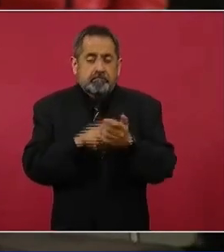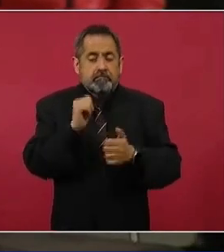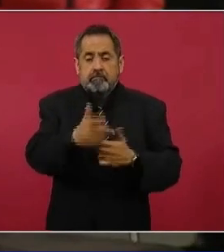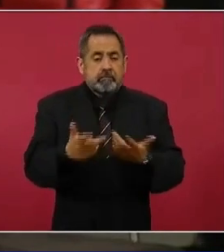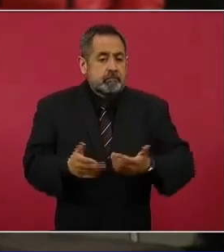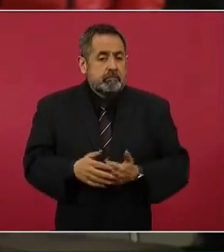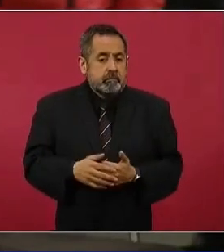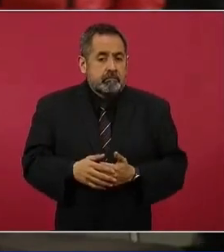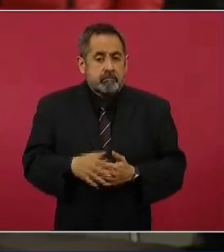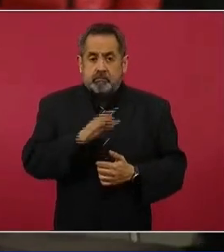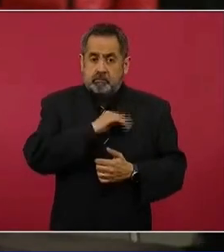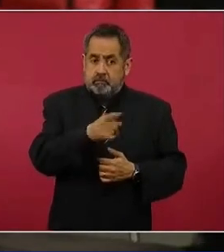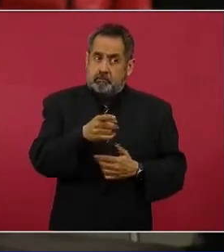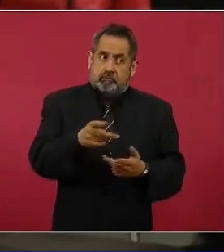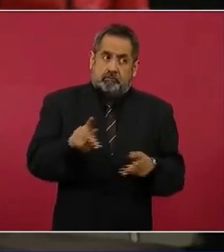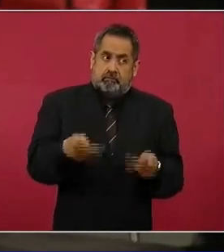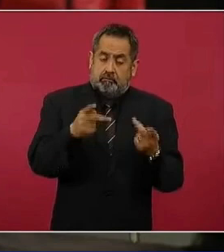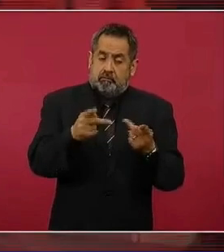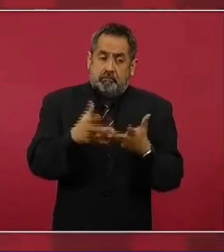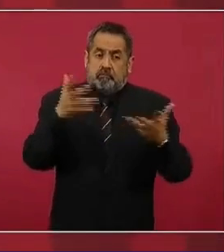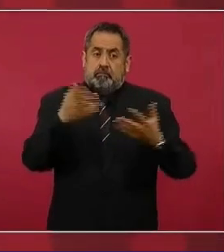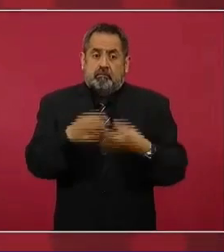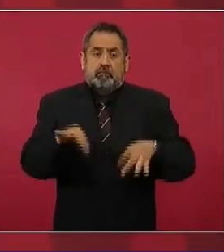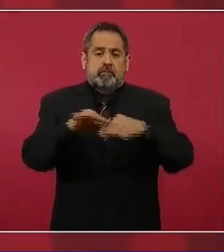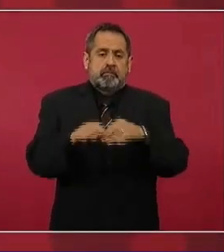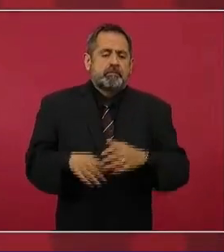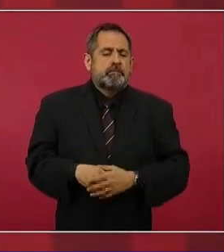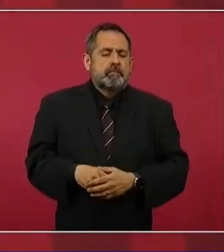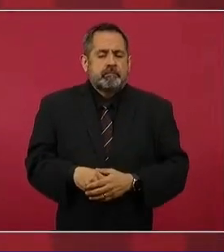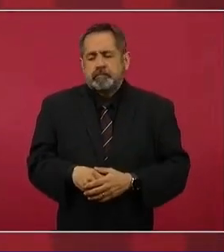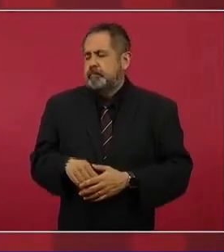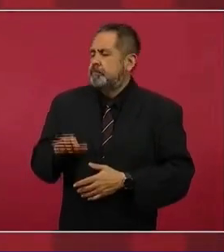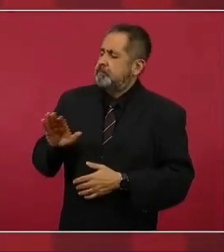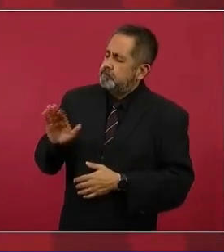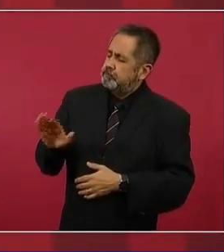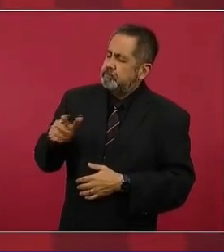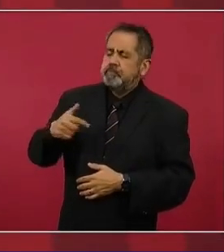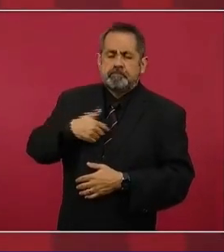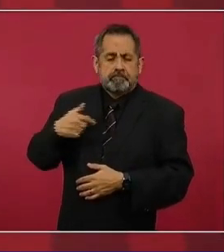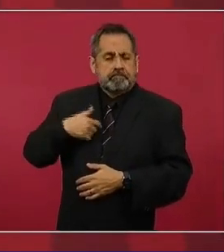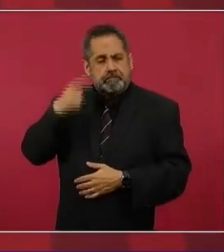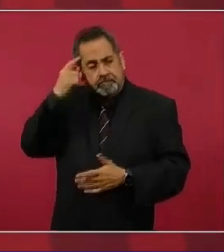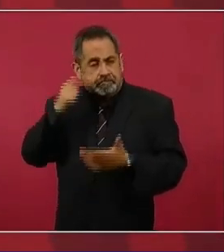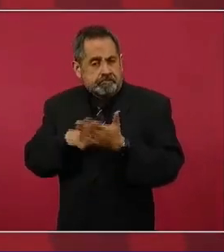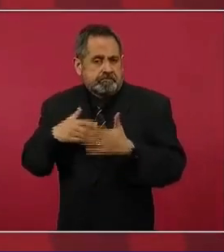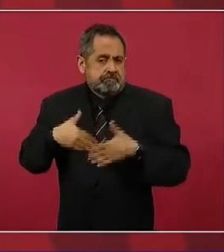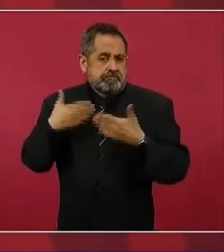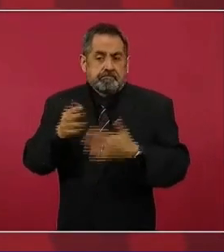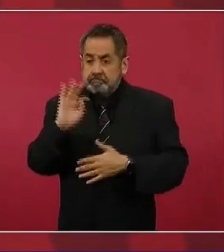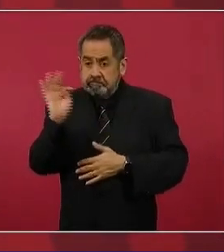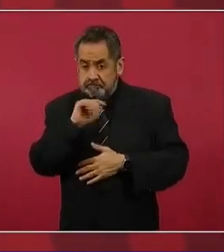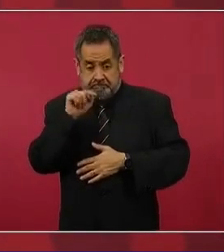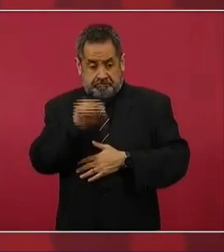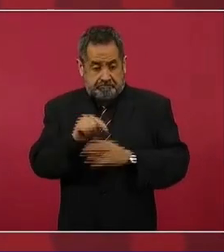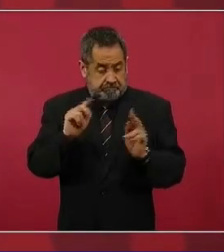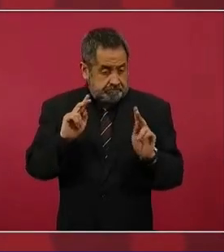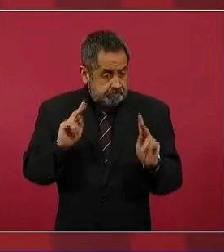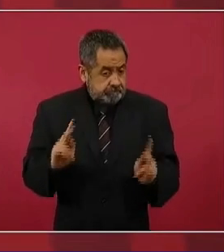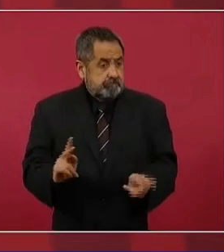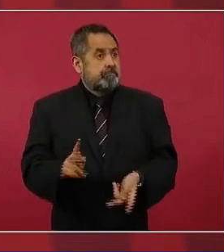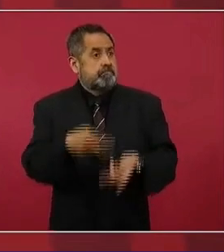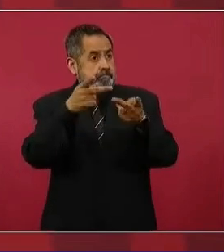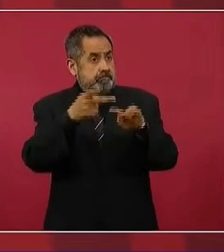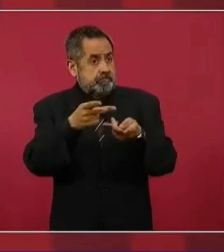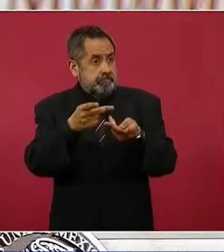estamos hablando de una operación muy importante. Nosotros confiamos en que si se generan impuestos por la